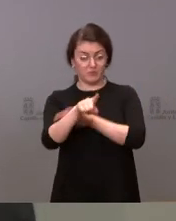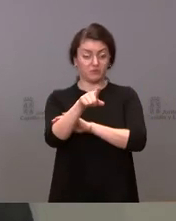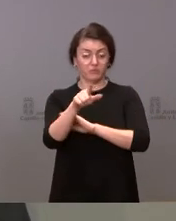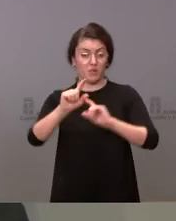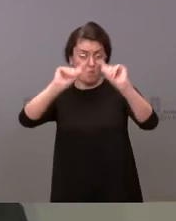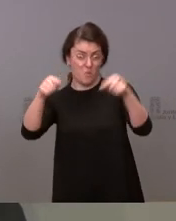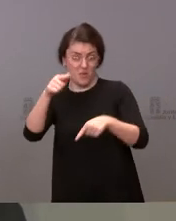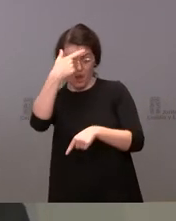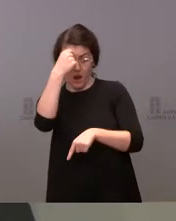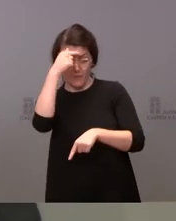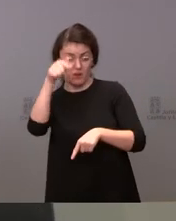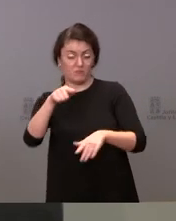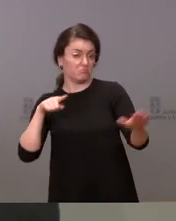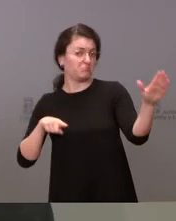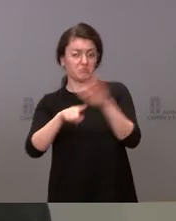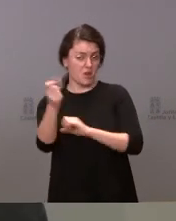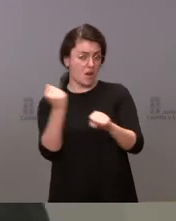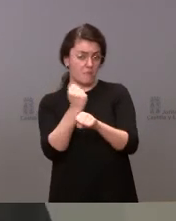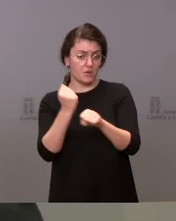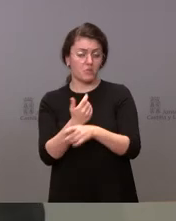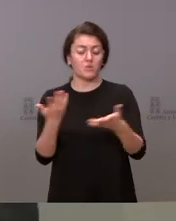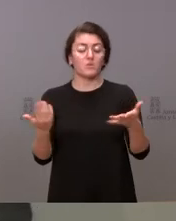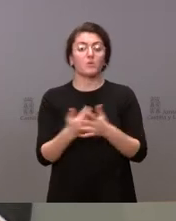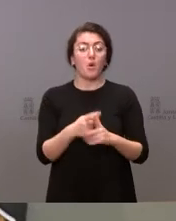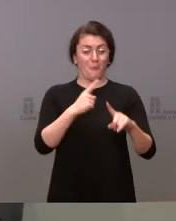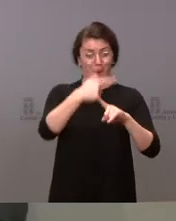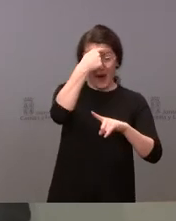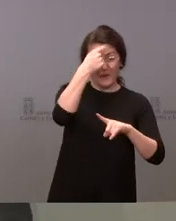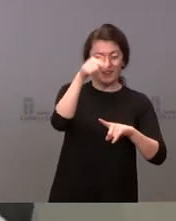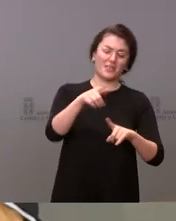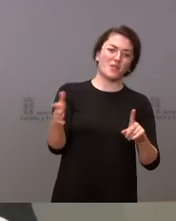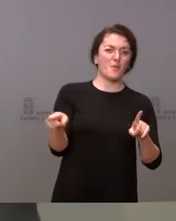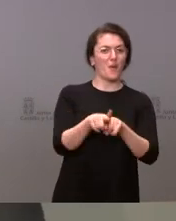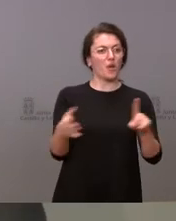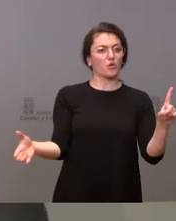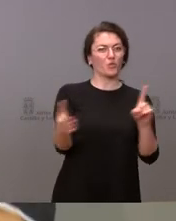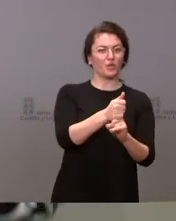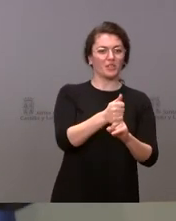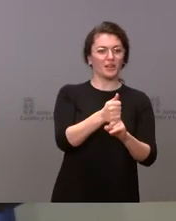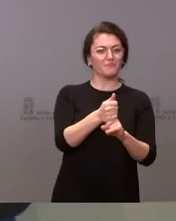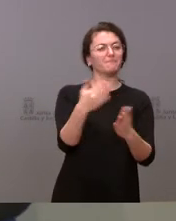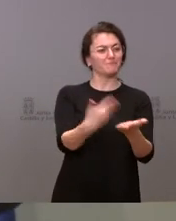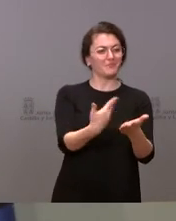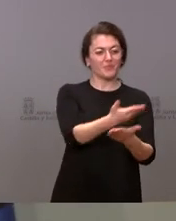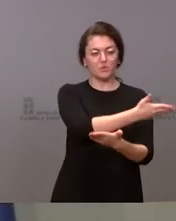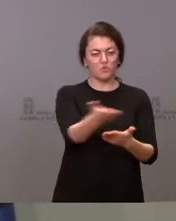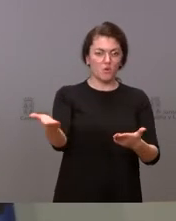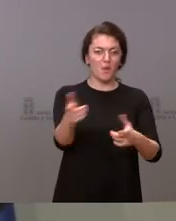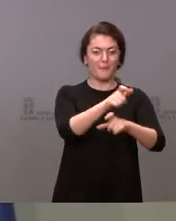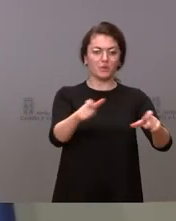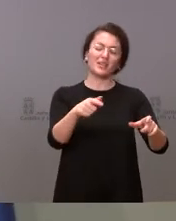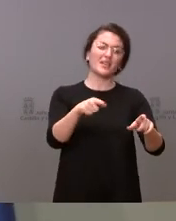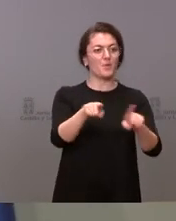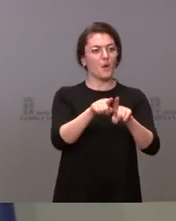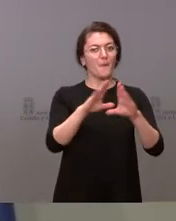una de las mejores de la comunidad. Por Ávila ha conseguido demostrar a sus ciudadanos que es un partido leal, sensato,